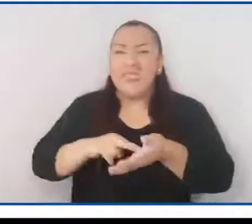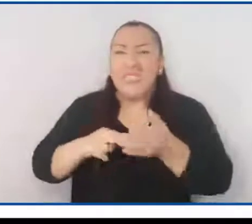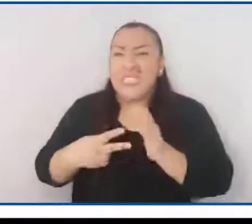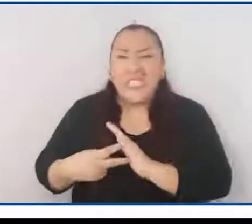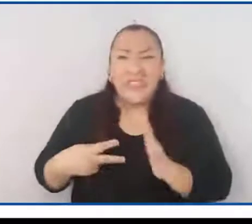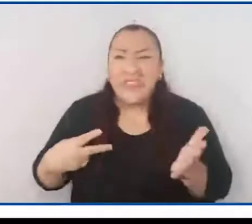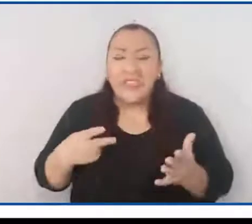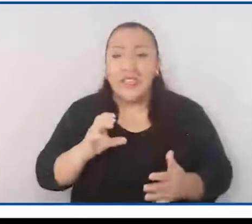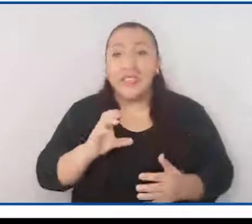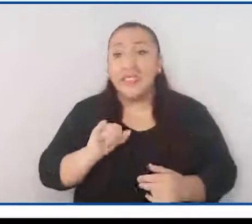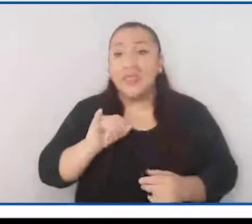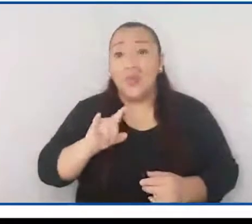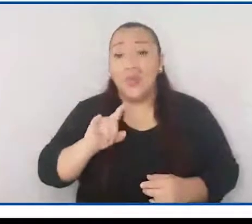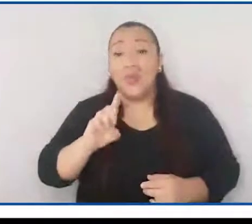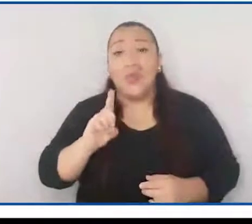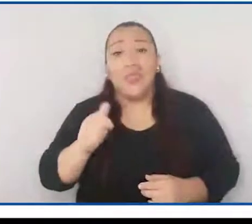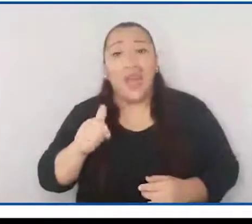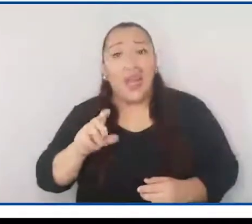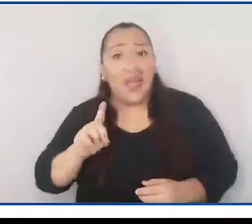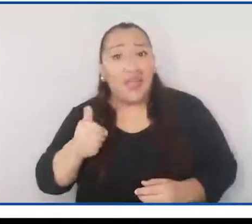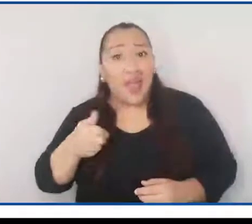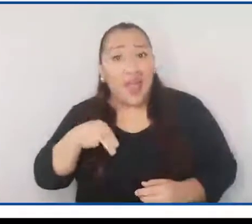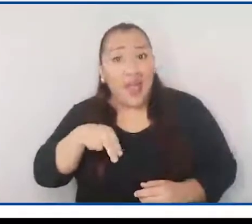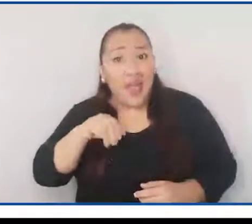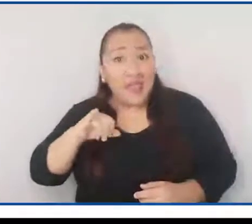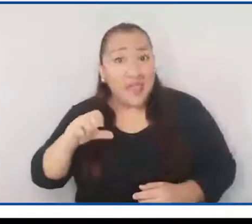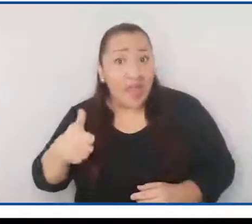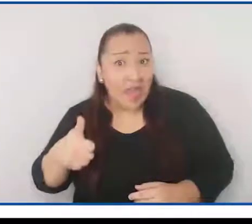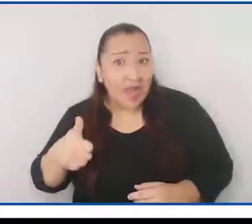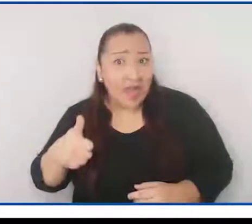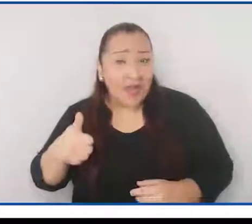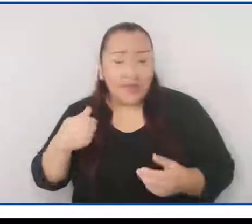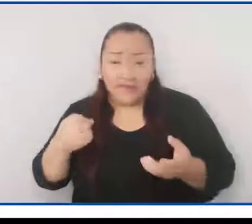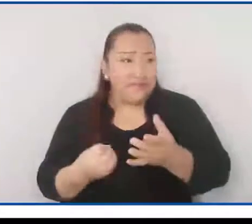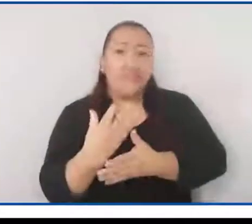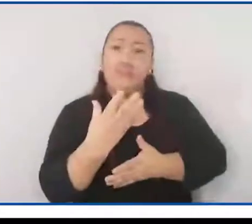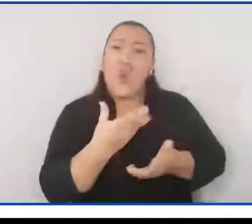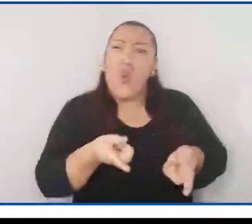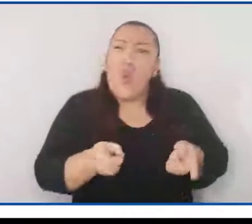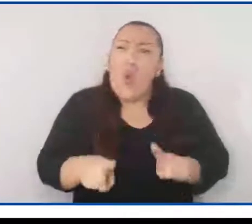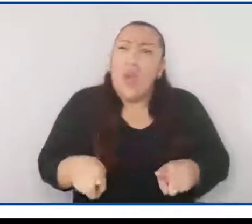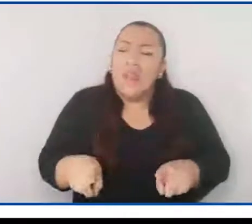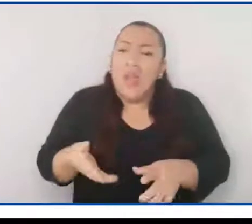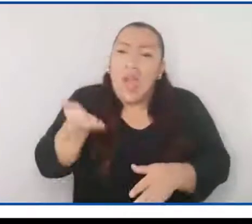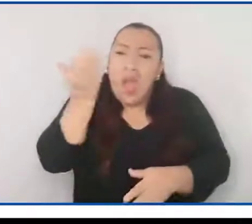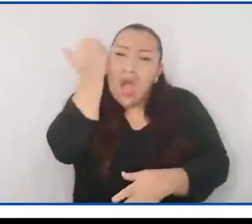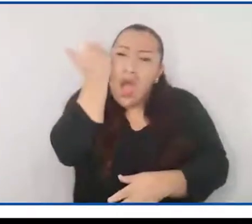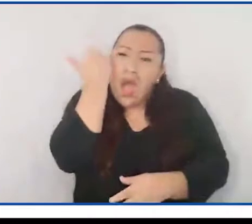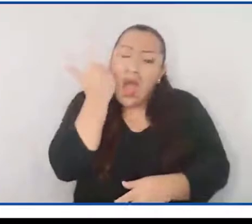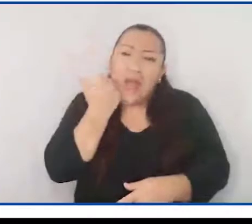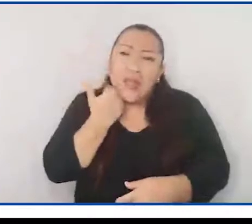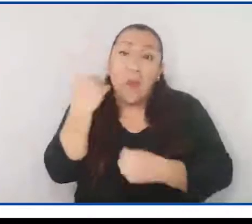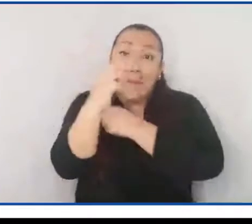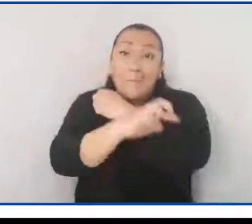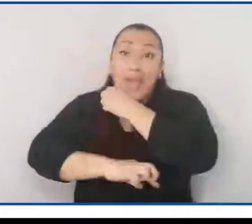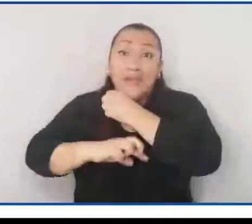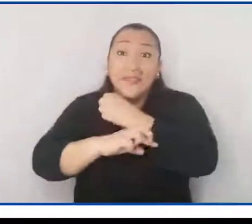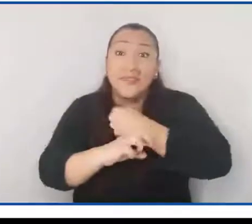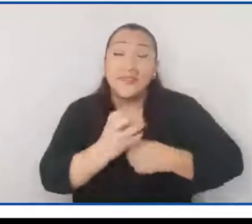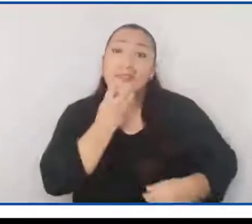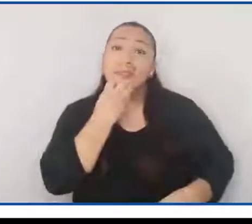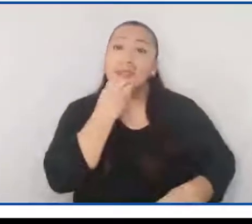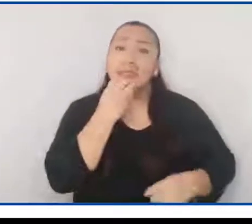¿Qué es la ciudadanía? El concepto de ciudadanía apareció en la antigua Grecia